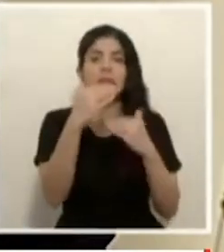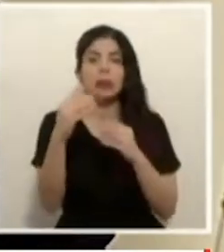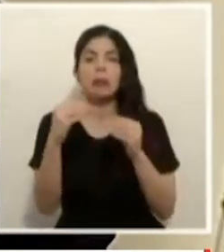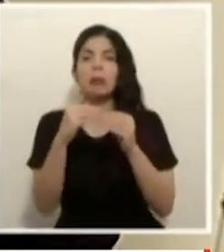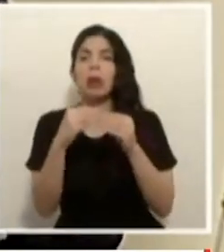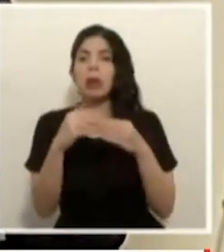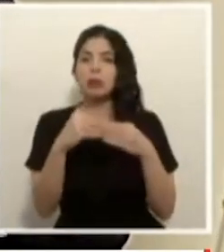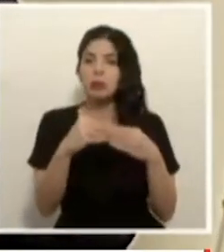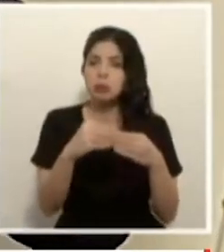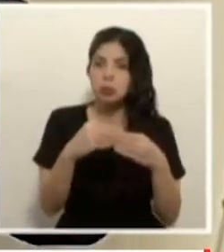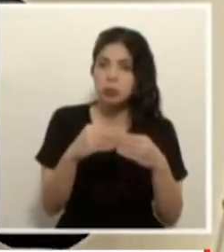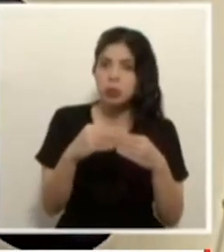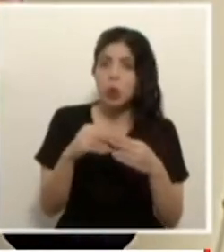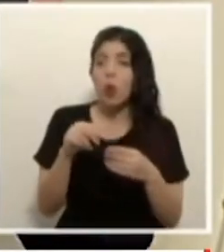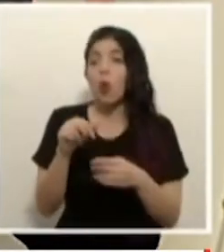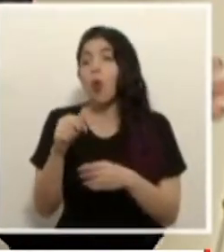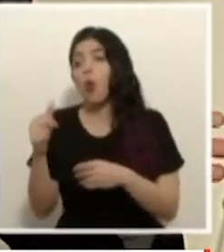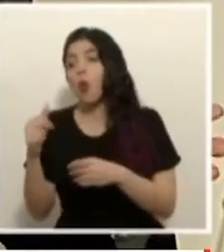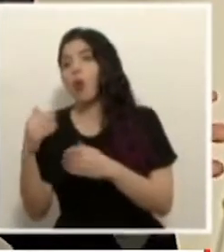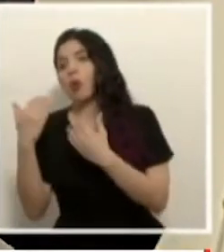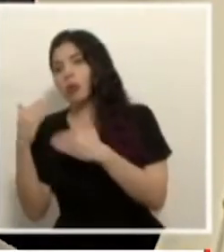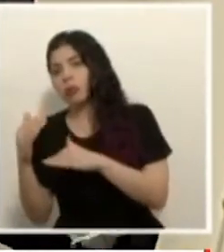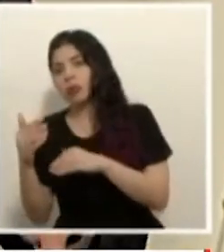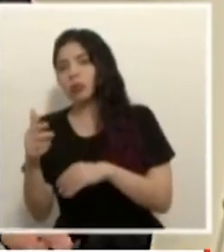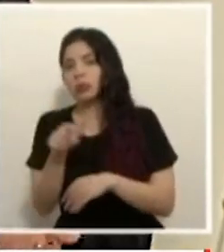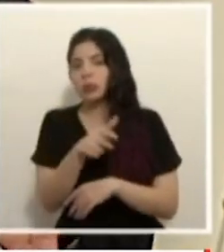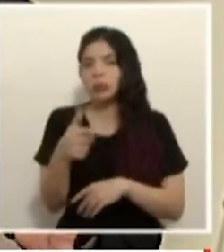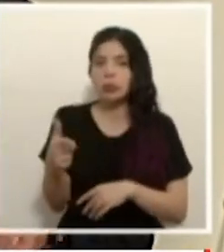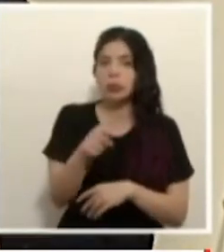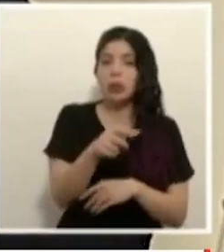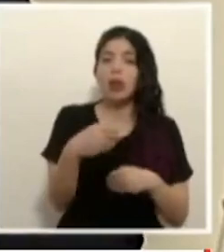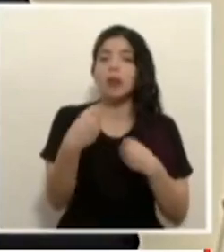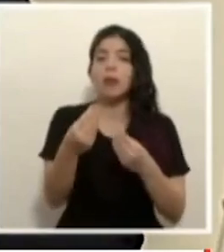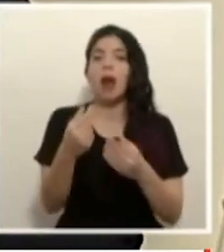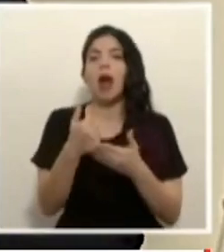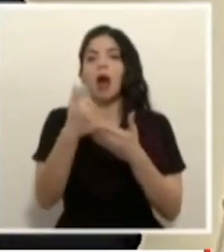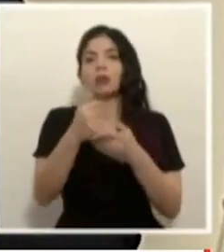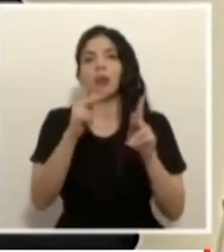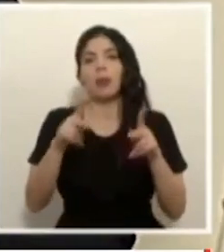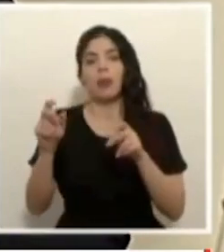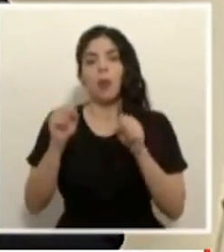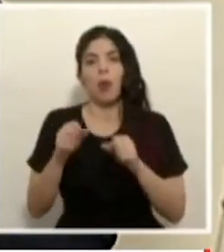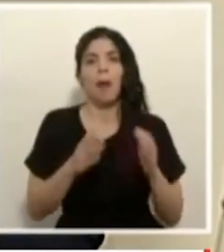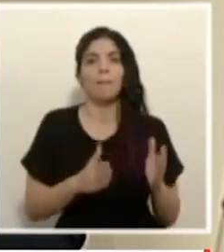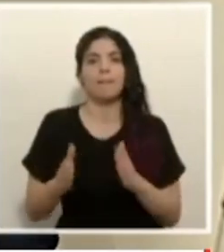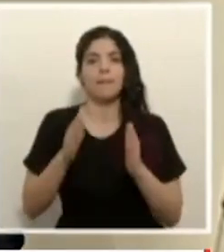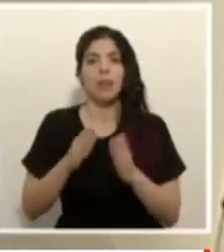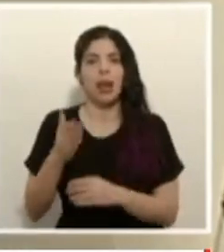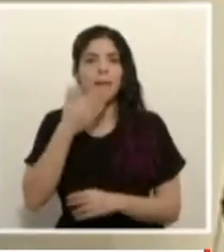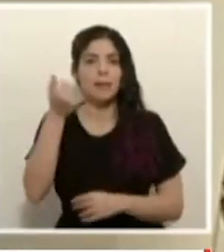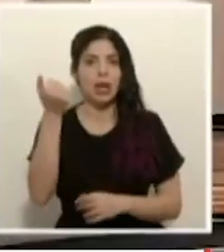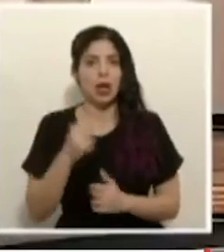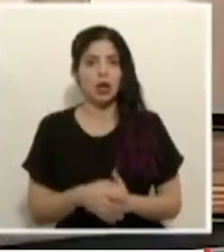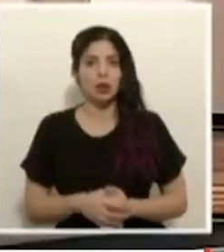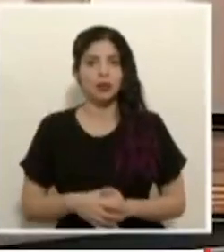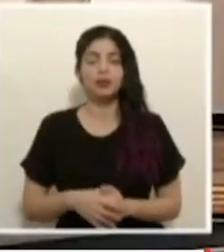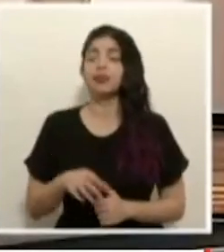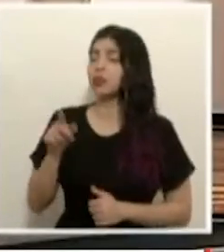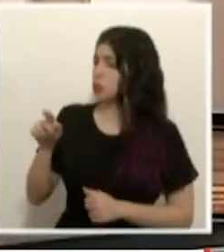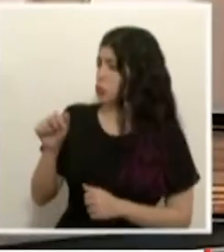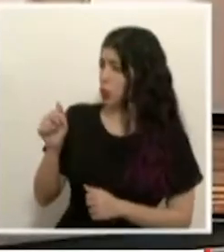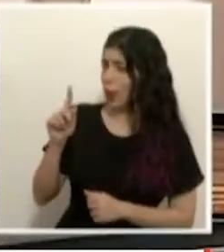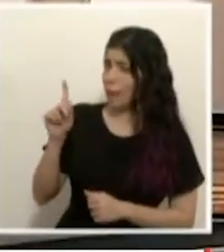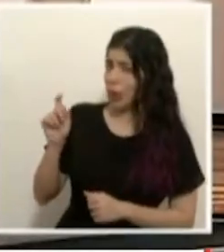y más restricción de una forma predecible que le permita a la gente planificar con mejores tiempos tenía usted una